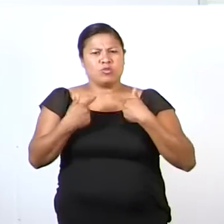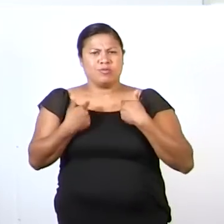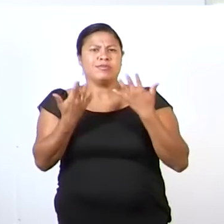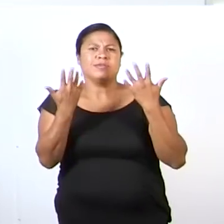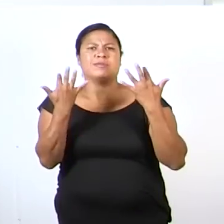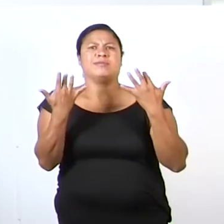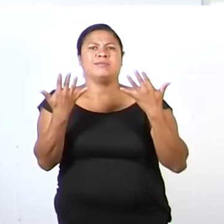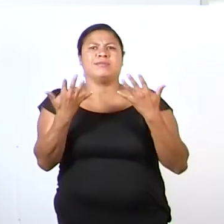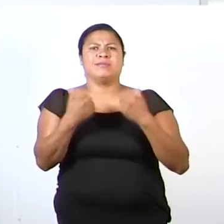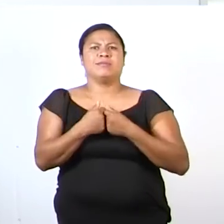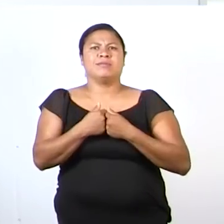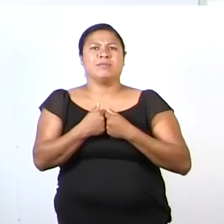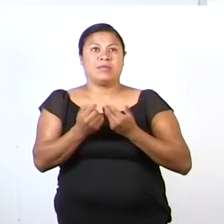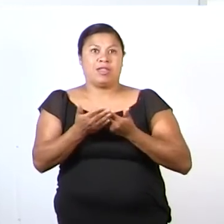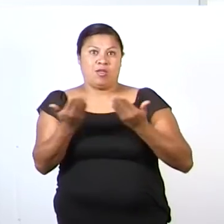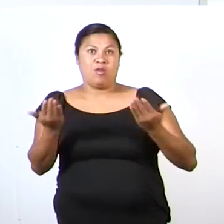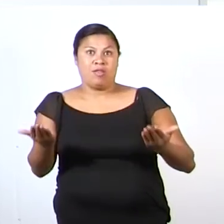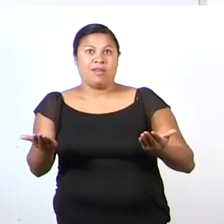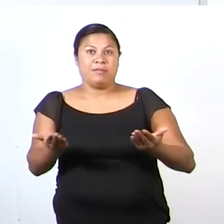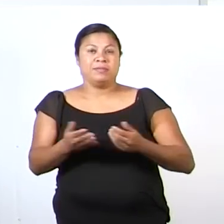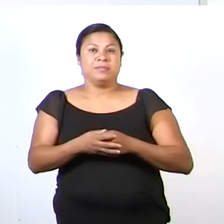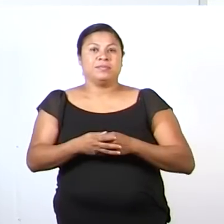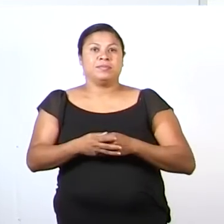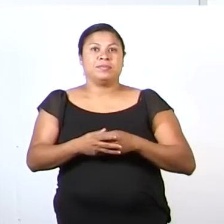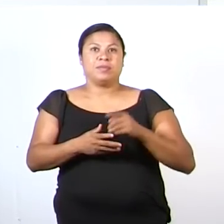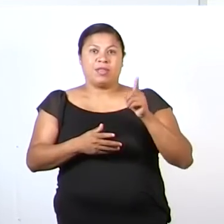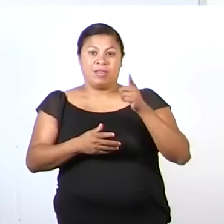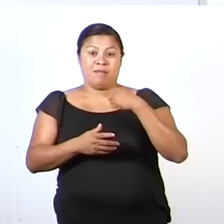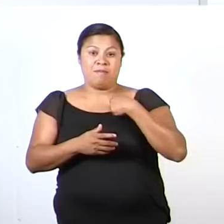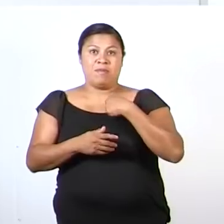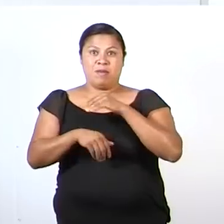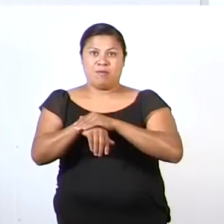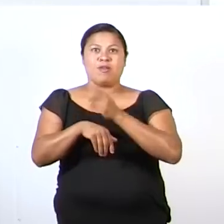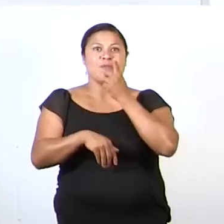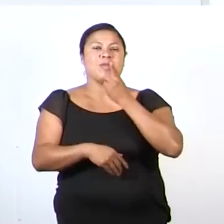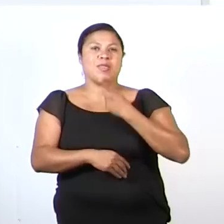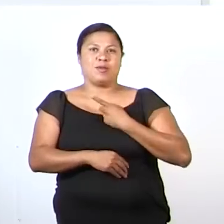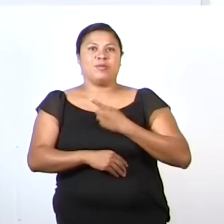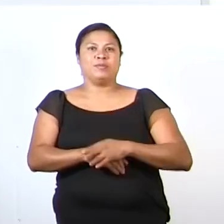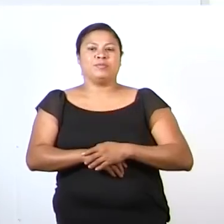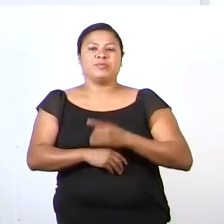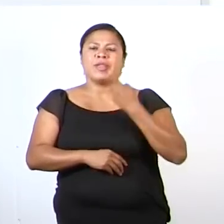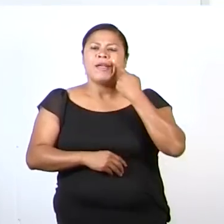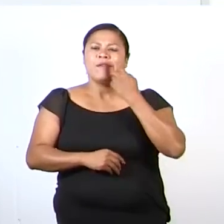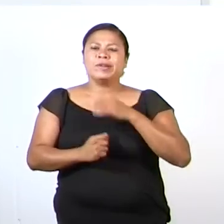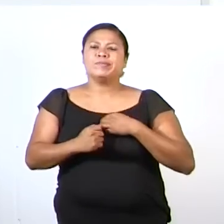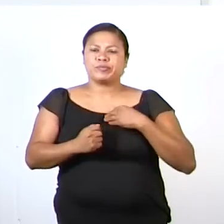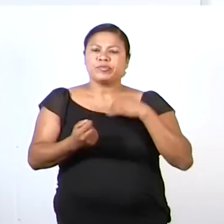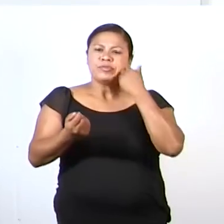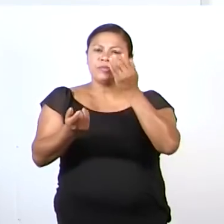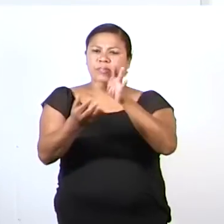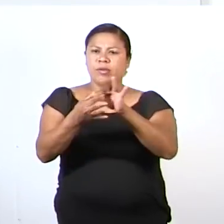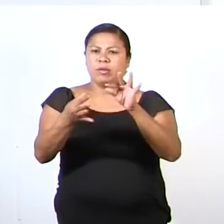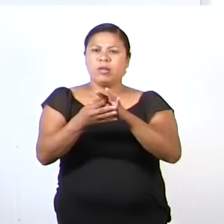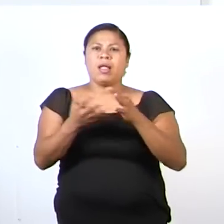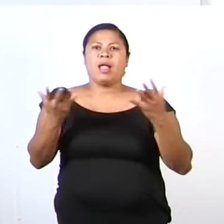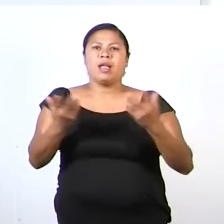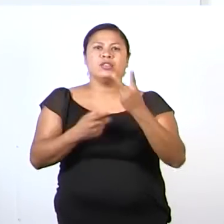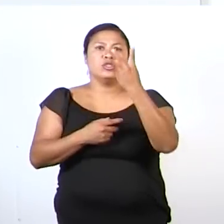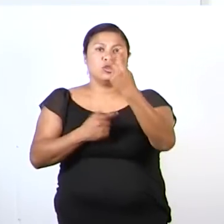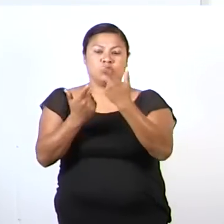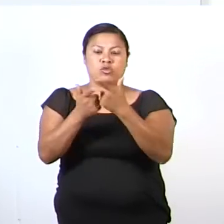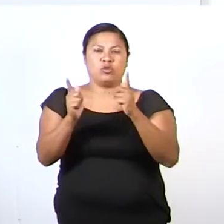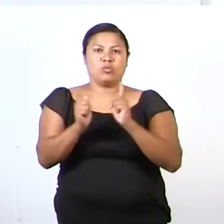dedos. Ahora, él me dijo, a ver, te reto, haz dos colecciones